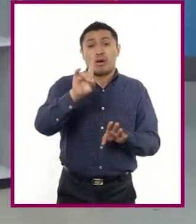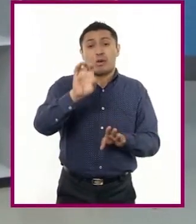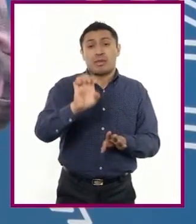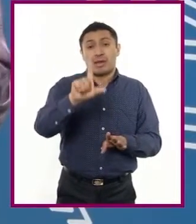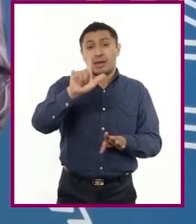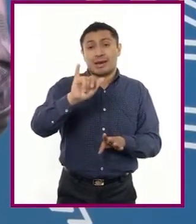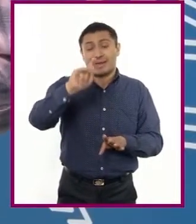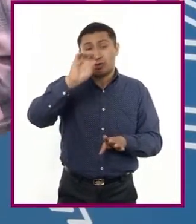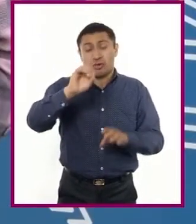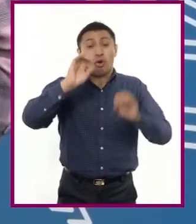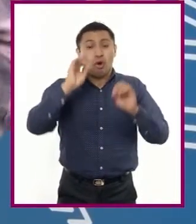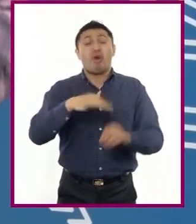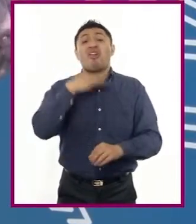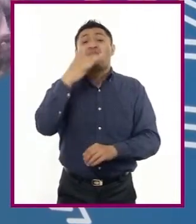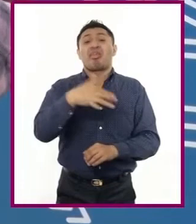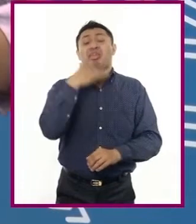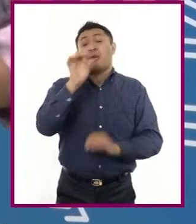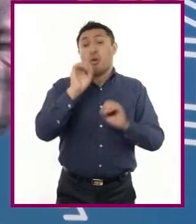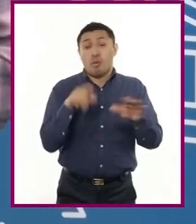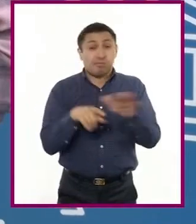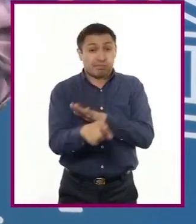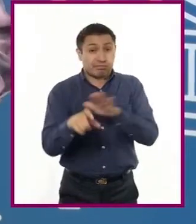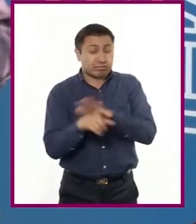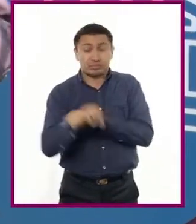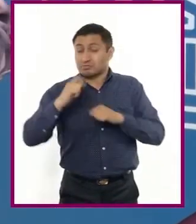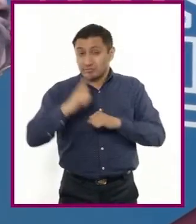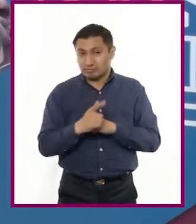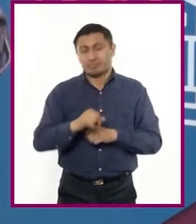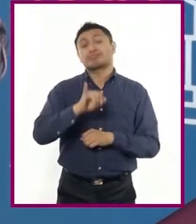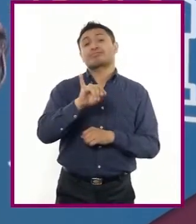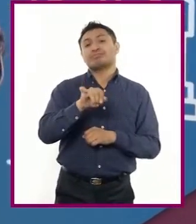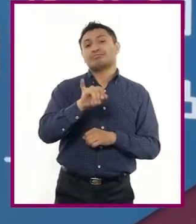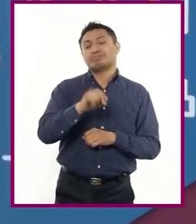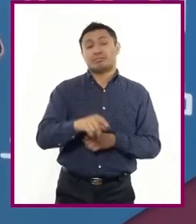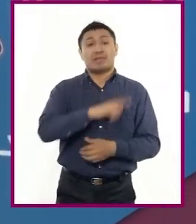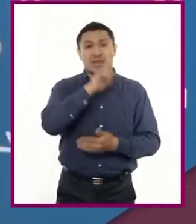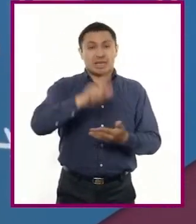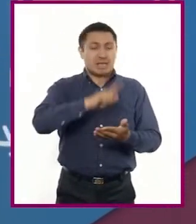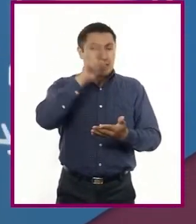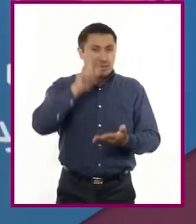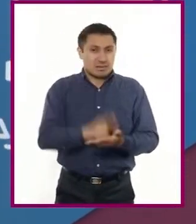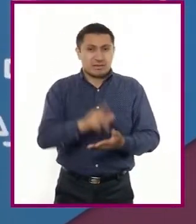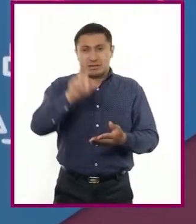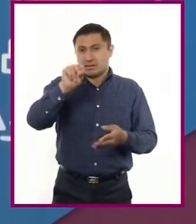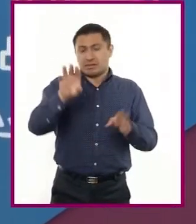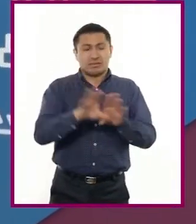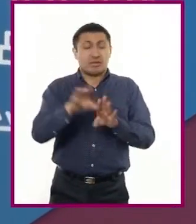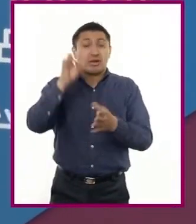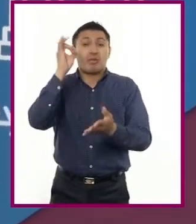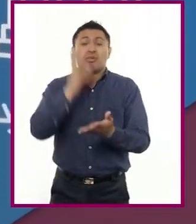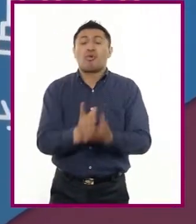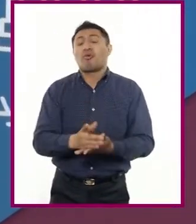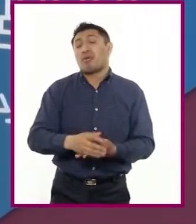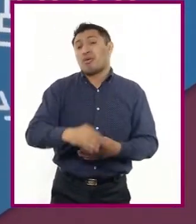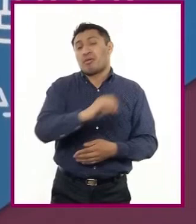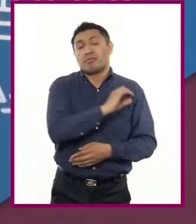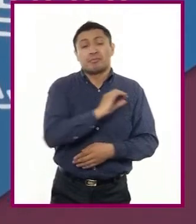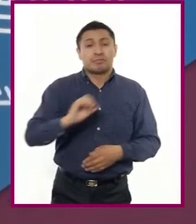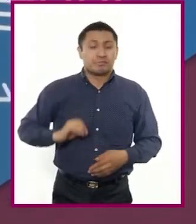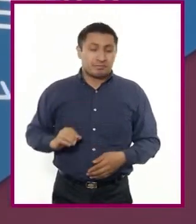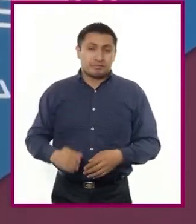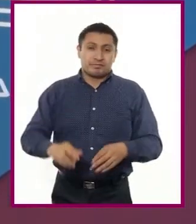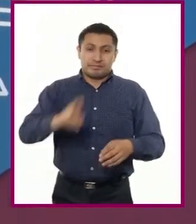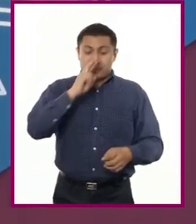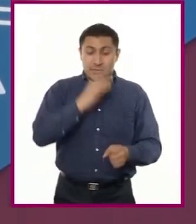corrupción. Así es, alumnas y alumnos, las leyes no solo establecen las obligaciones y atribuciones del servicio